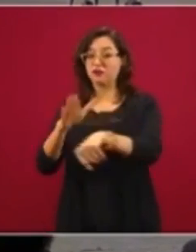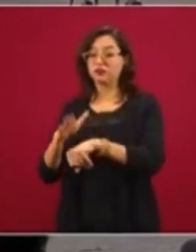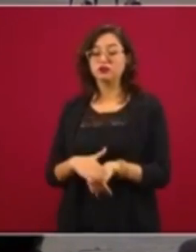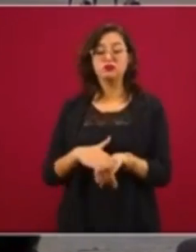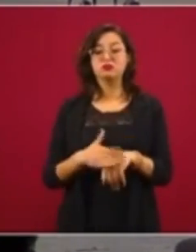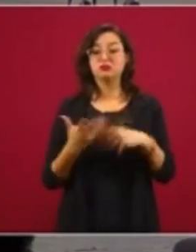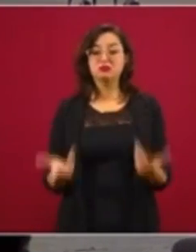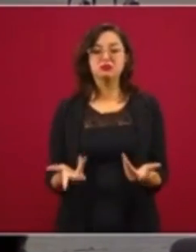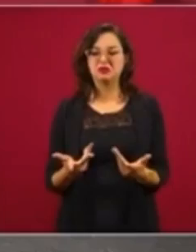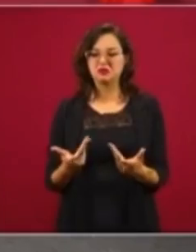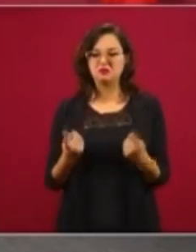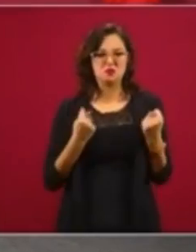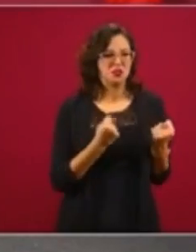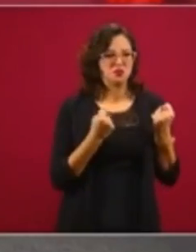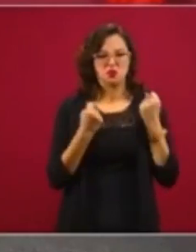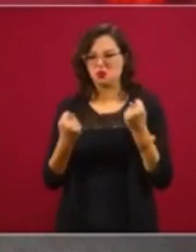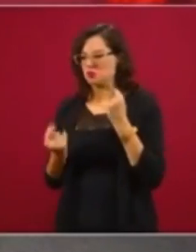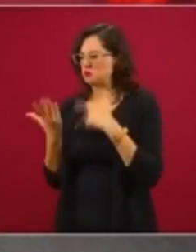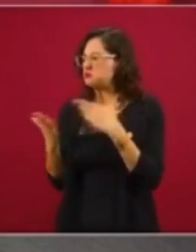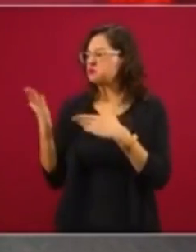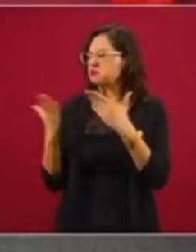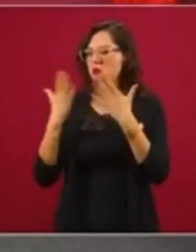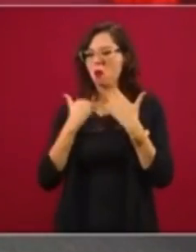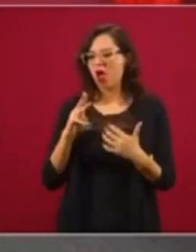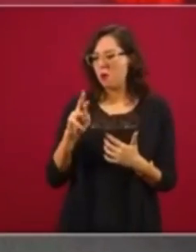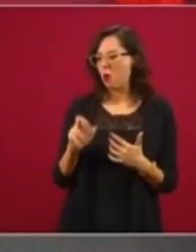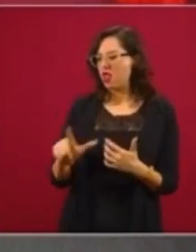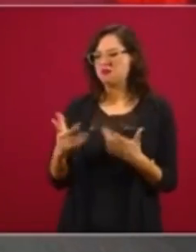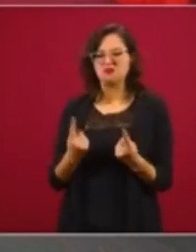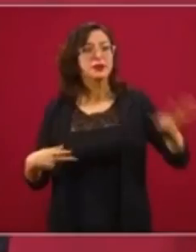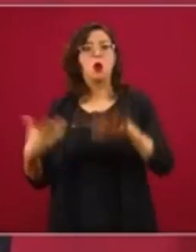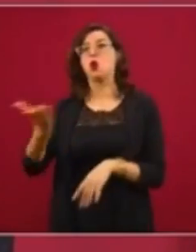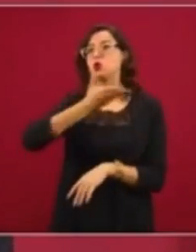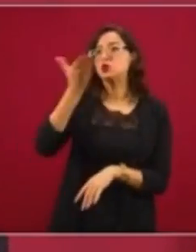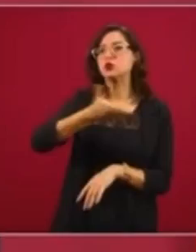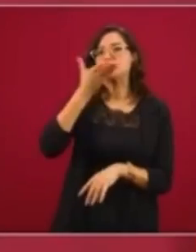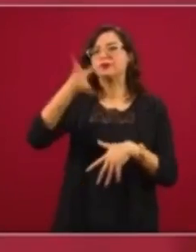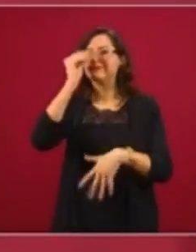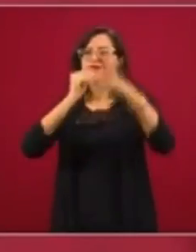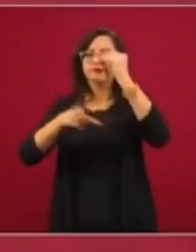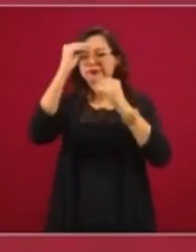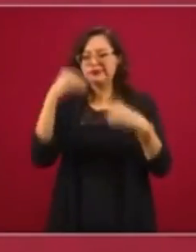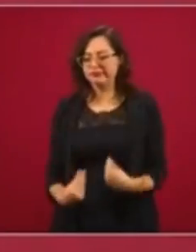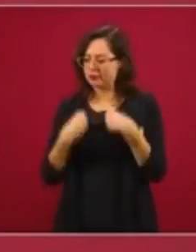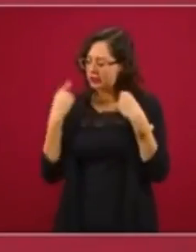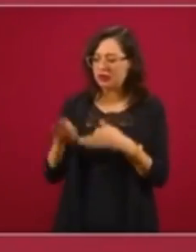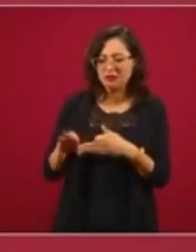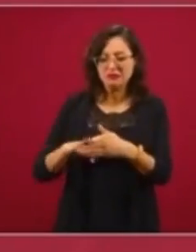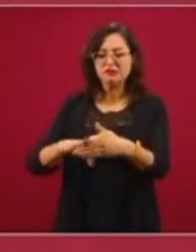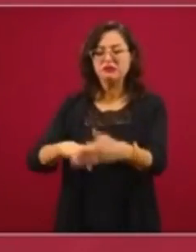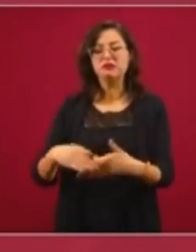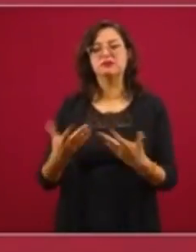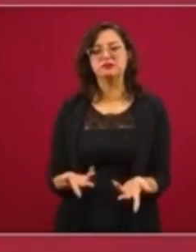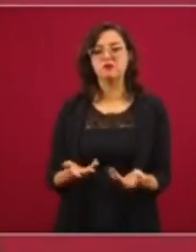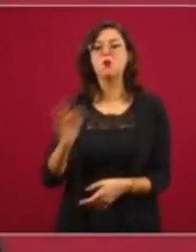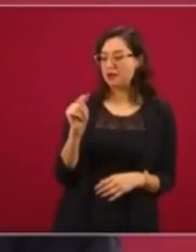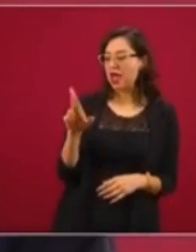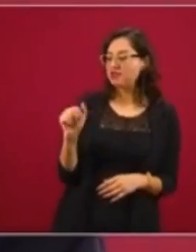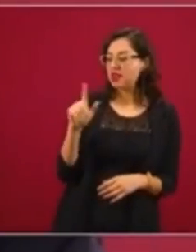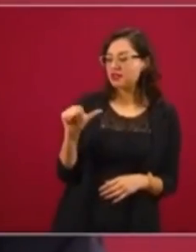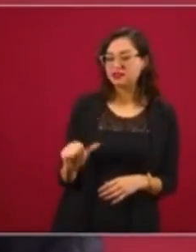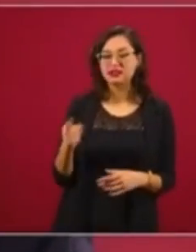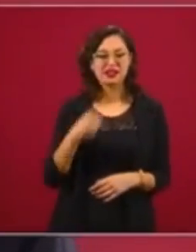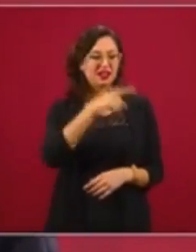no se puede triunfar a toda costa, sin escrúpulos, morales, de ninguna índole. Así, es como vamos a salir adelante.